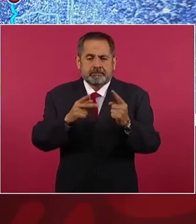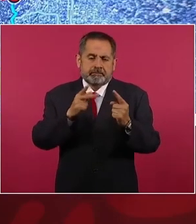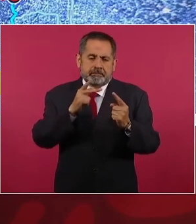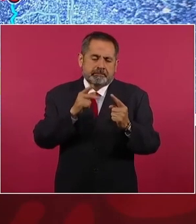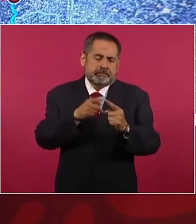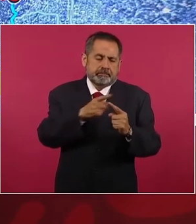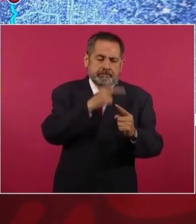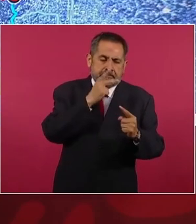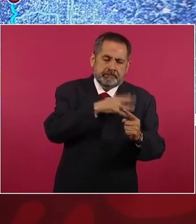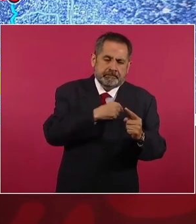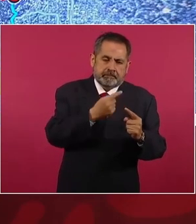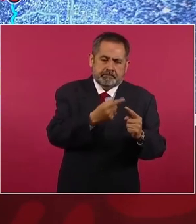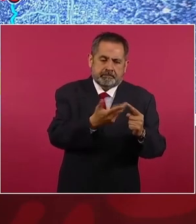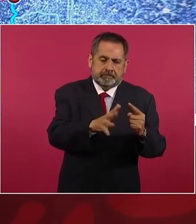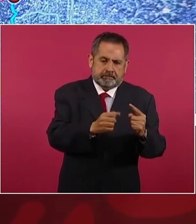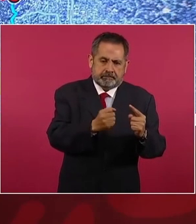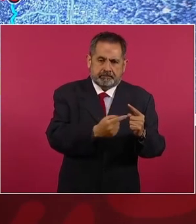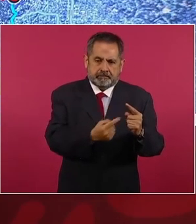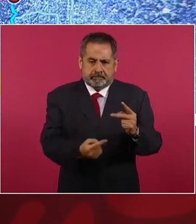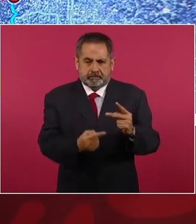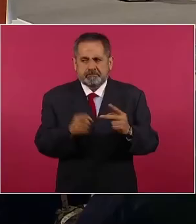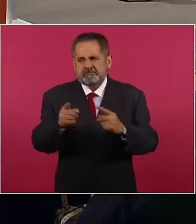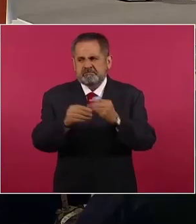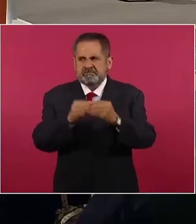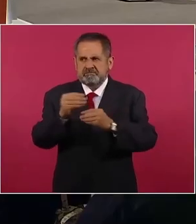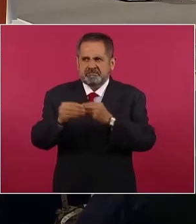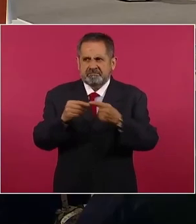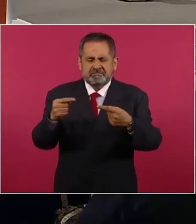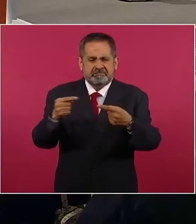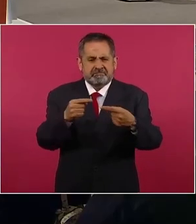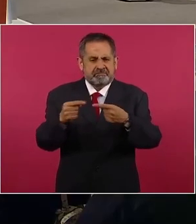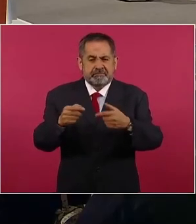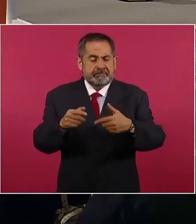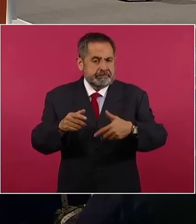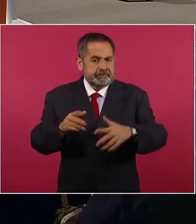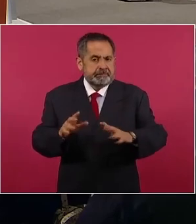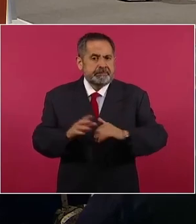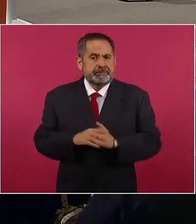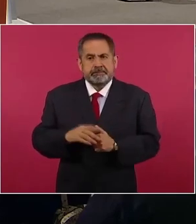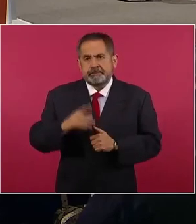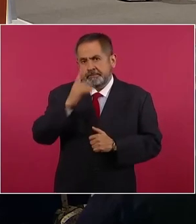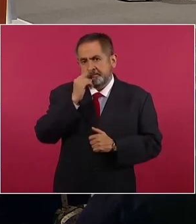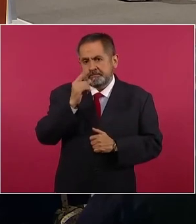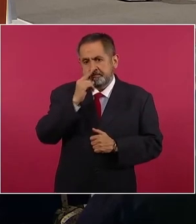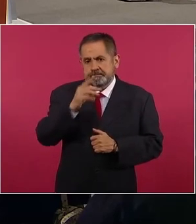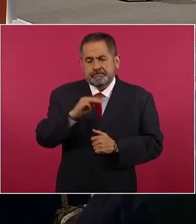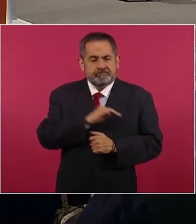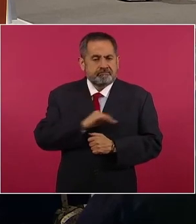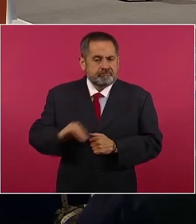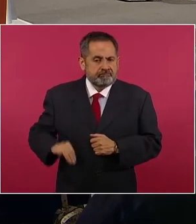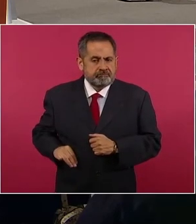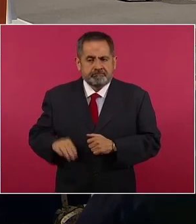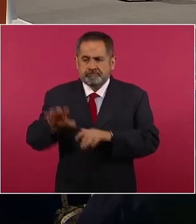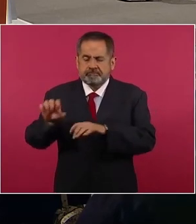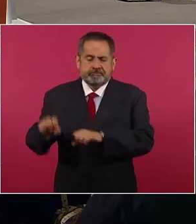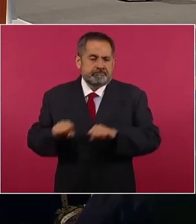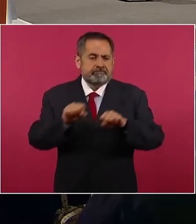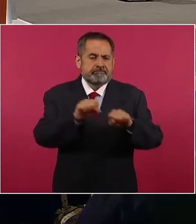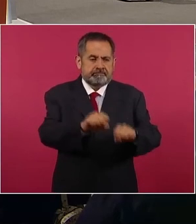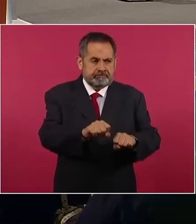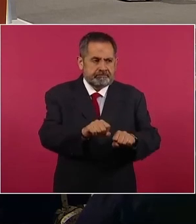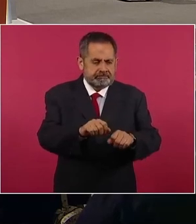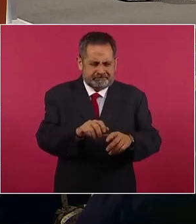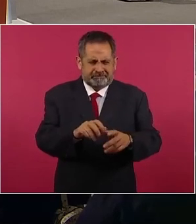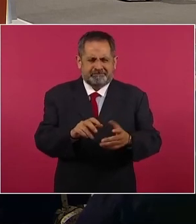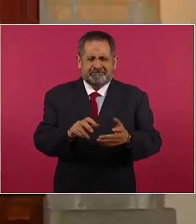uno de ellos de 10 años. Fue puesta a disposición por la Policía Municipal en una detención que fue